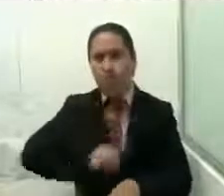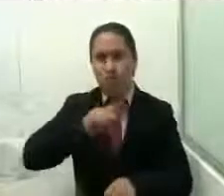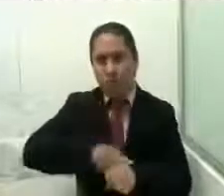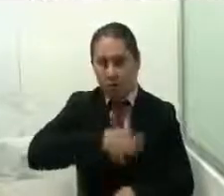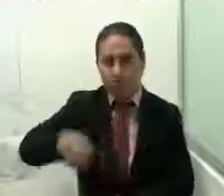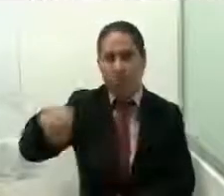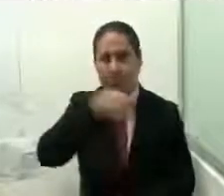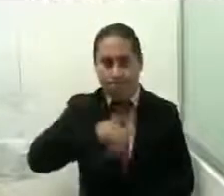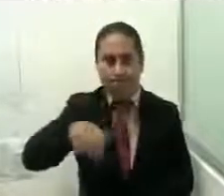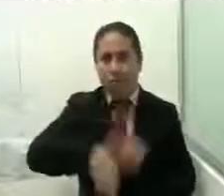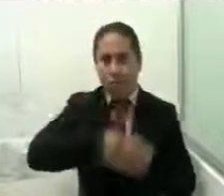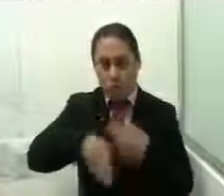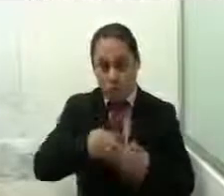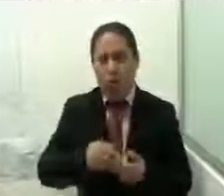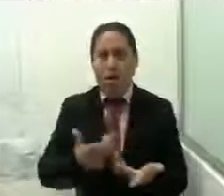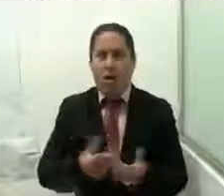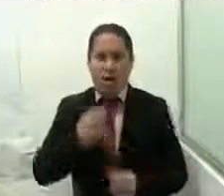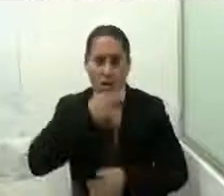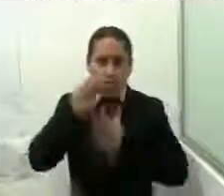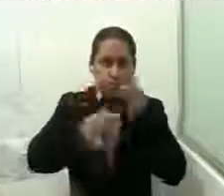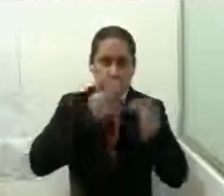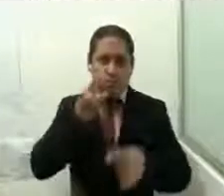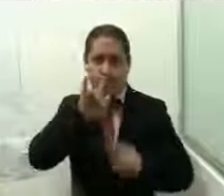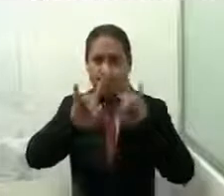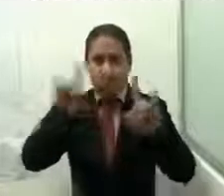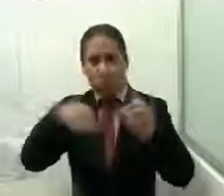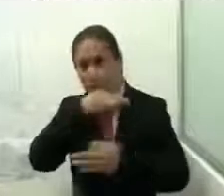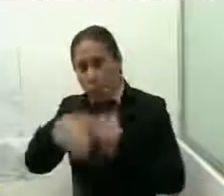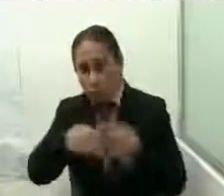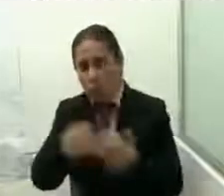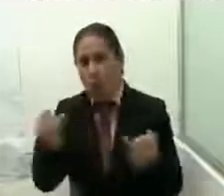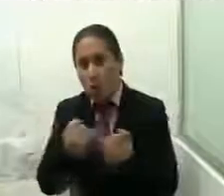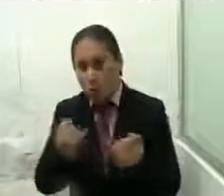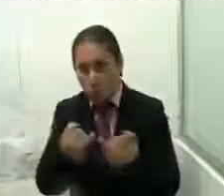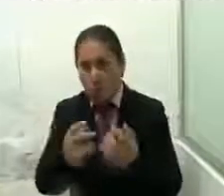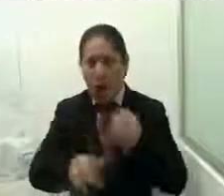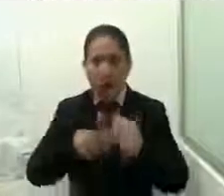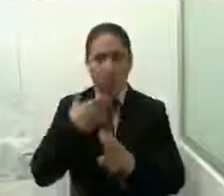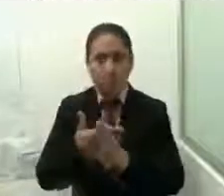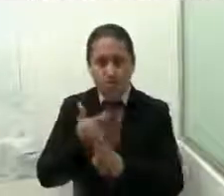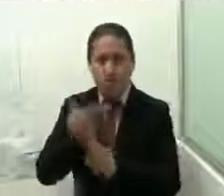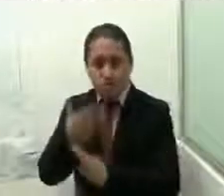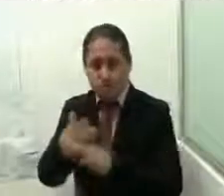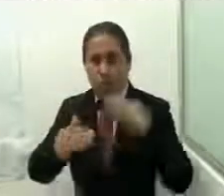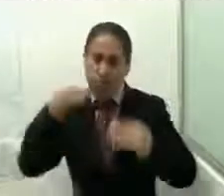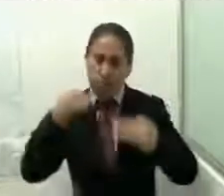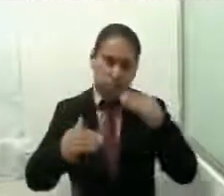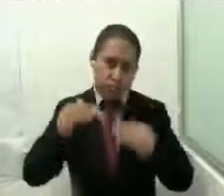campañas publicitarias, Vivir sin violencia es nuestro derecho, y Cruzada Estatal contra la Violencia de Género y Promoción de la Igualdad.